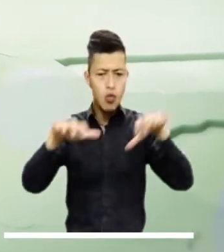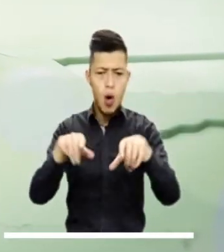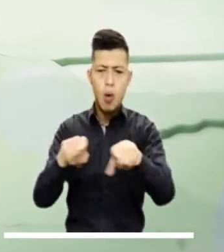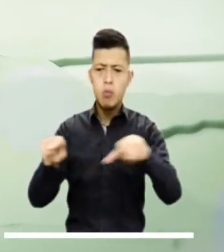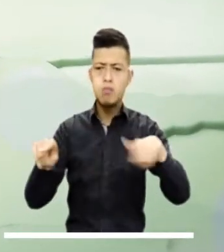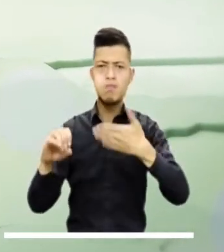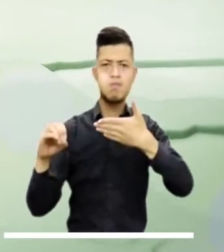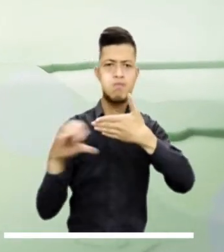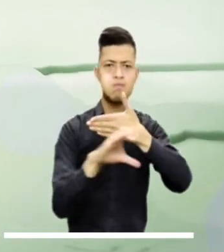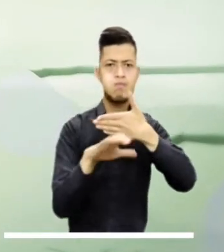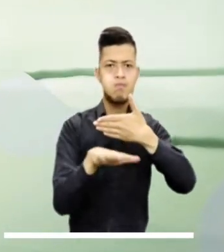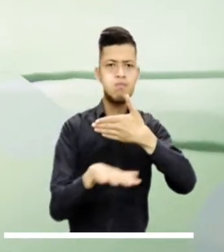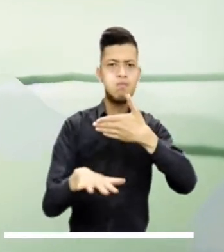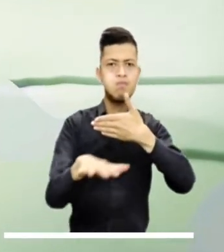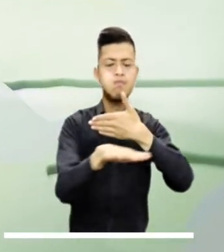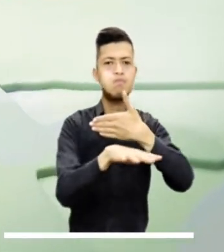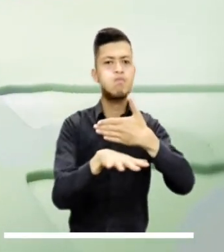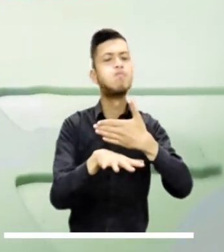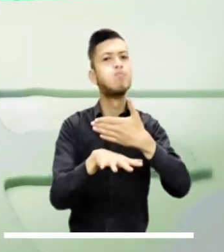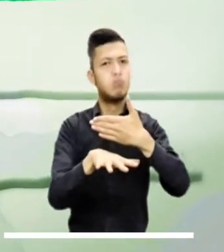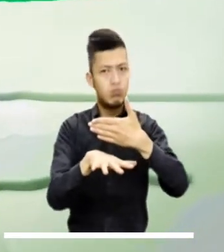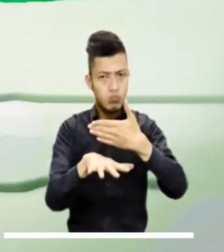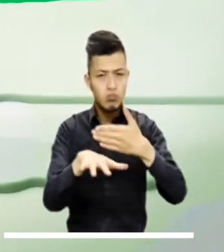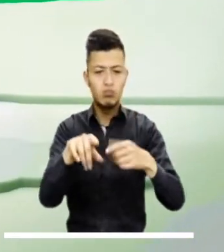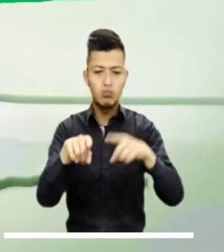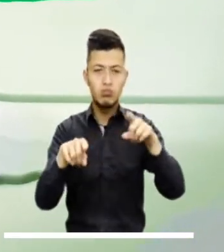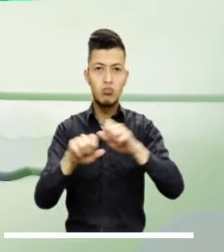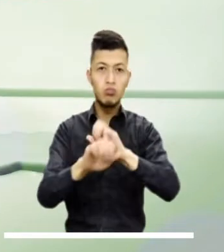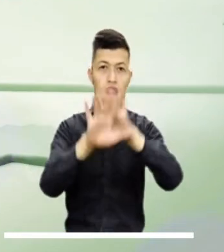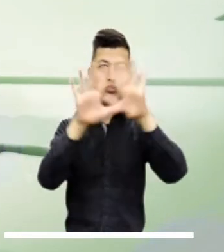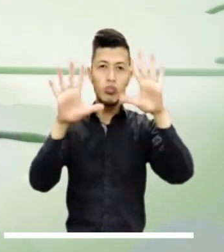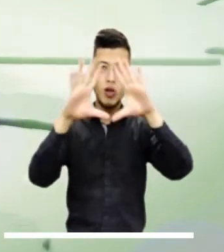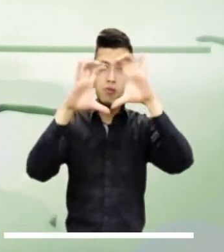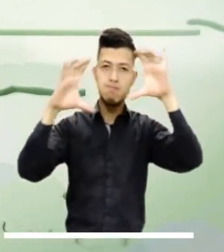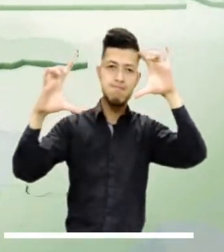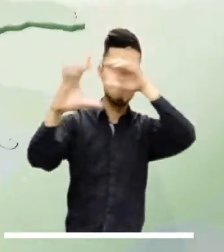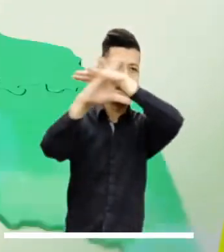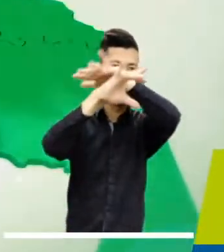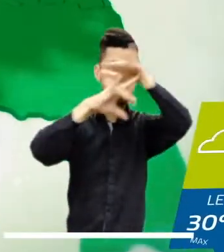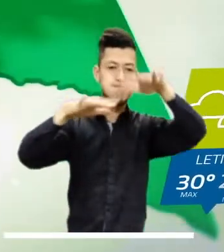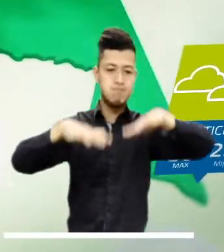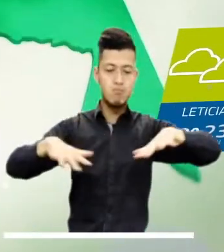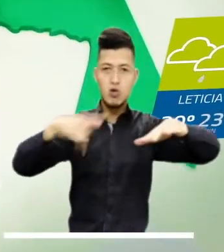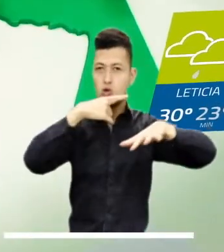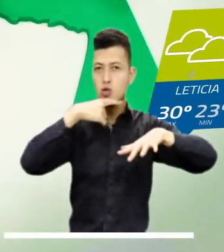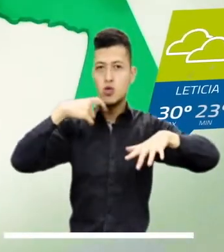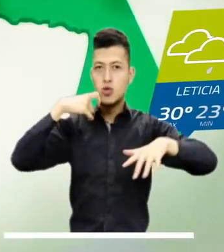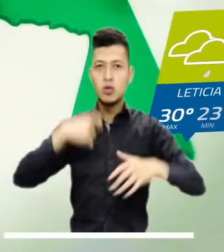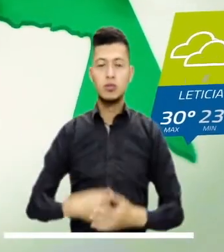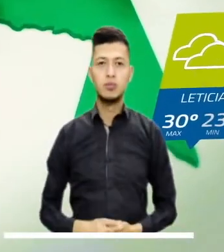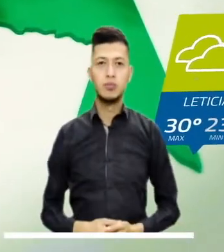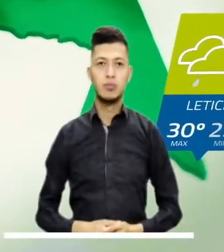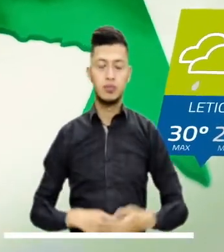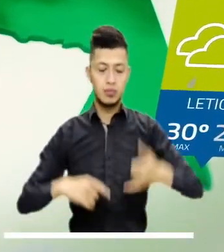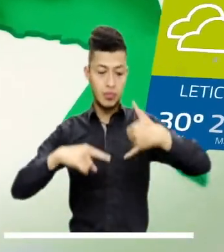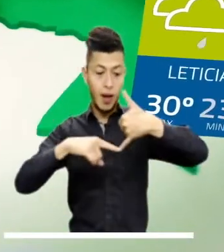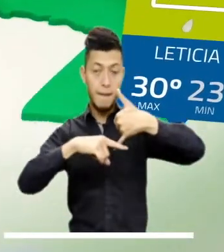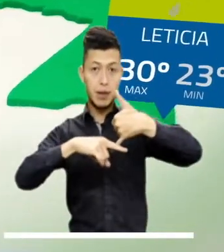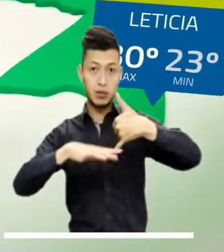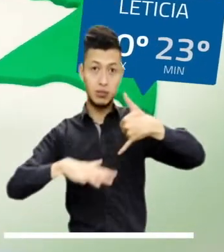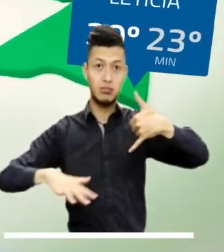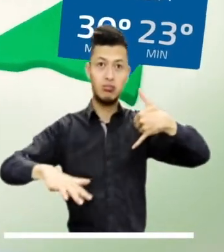el occidente de la región. Por lo demás se calcula una mañana con algunas nubes y condiciones secas. La región